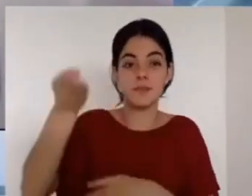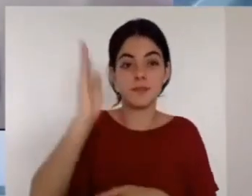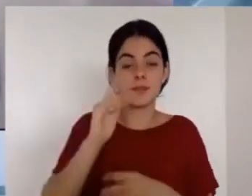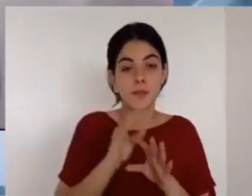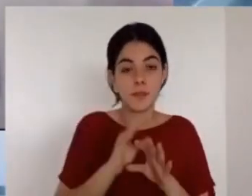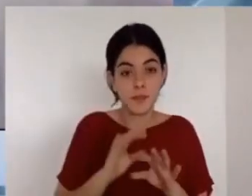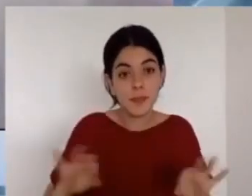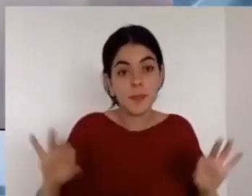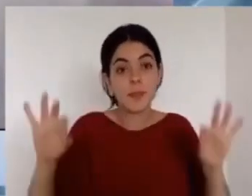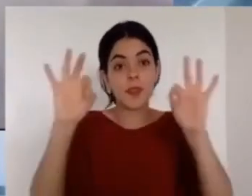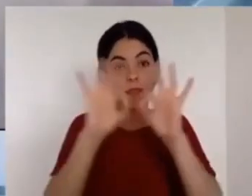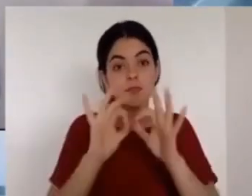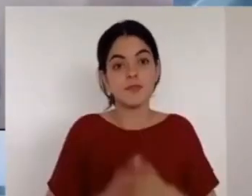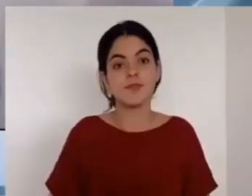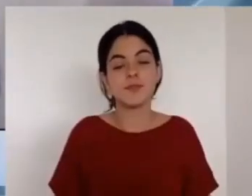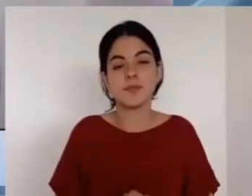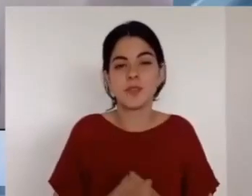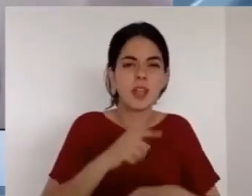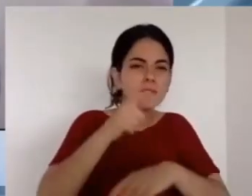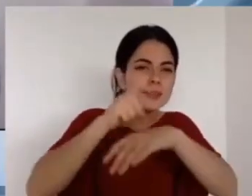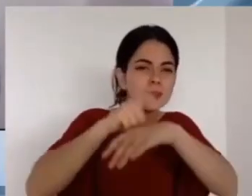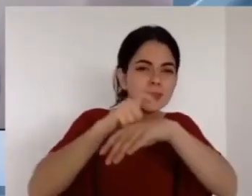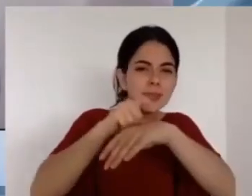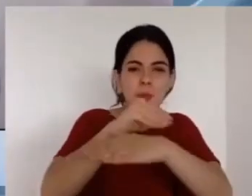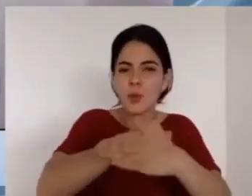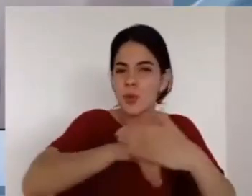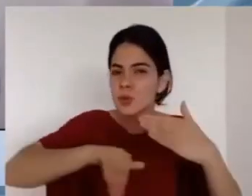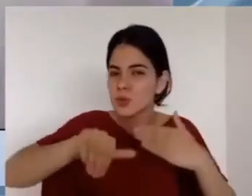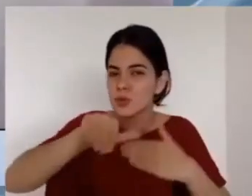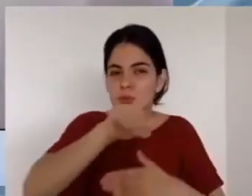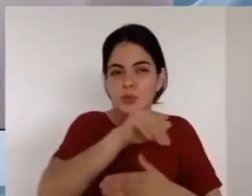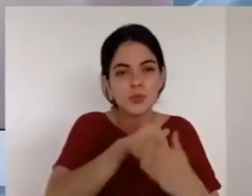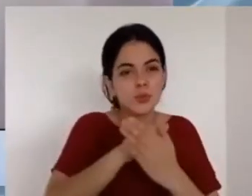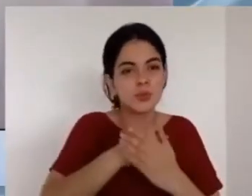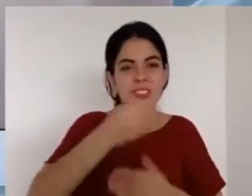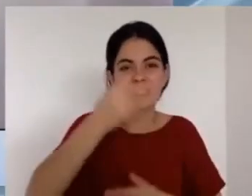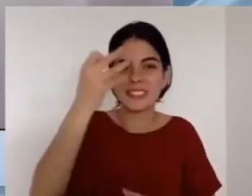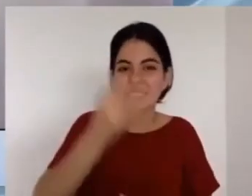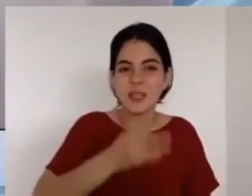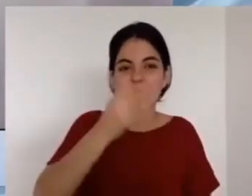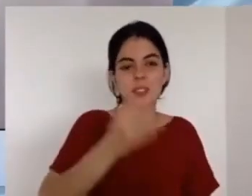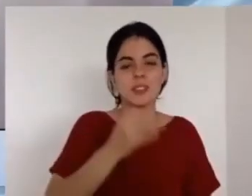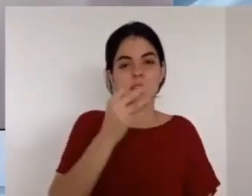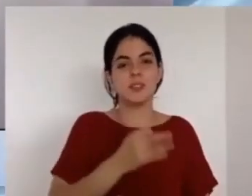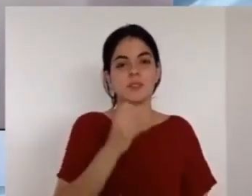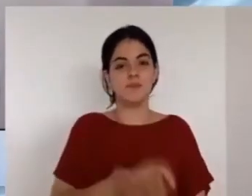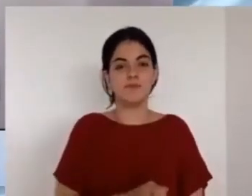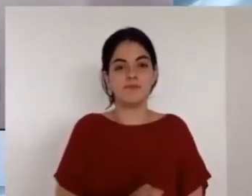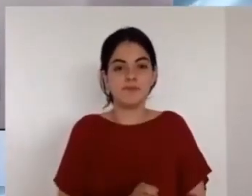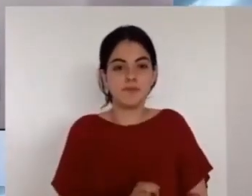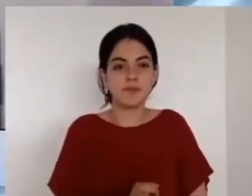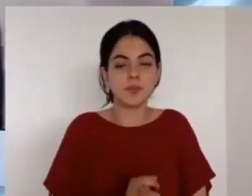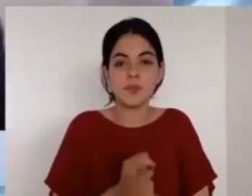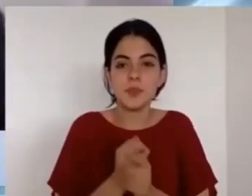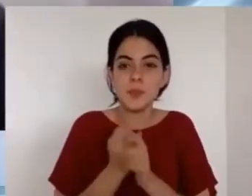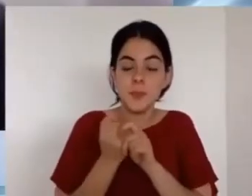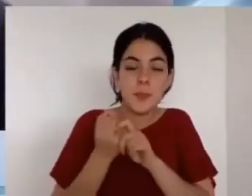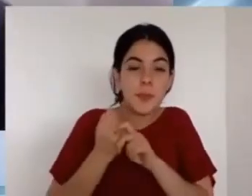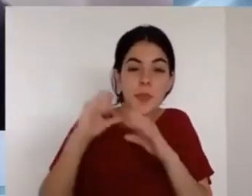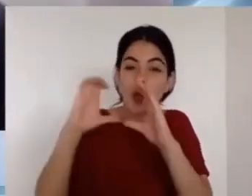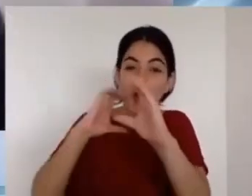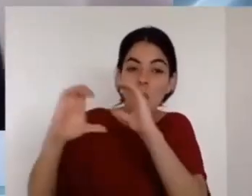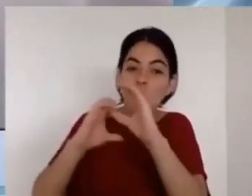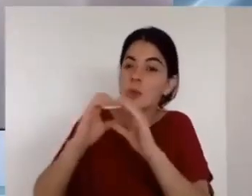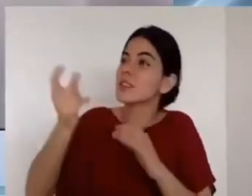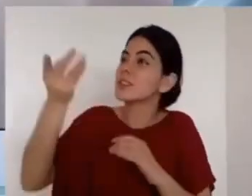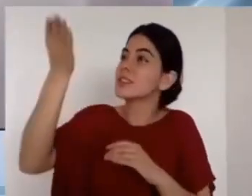que oraran para que él de pronto se librara como le tocó enfrentar a Pablo